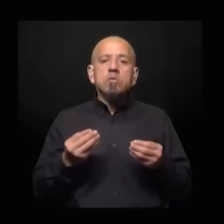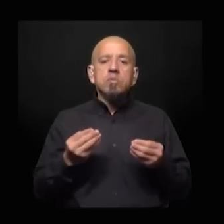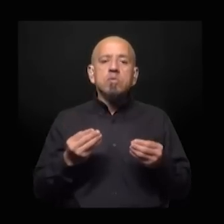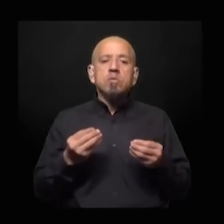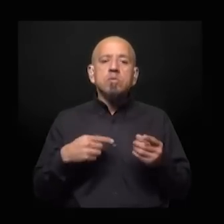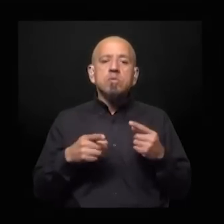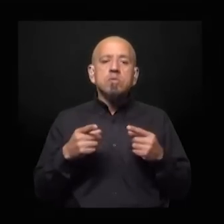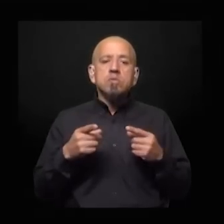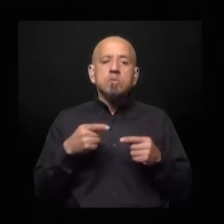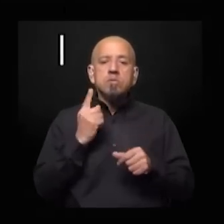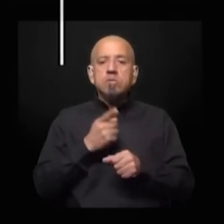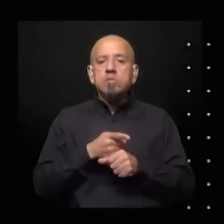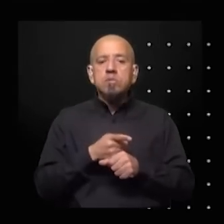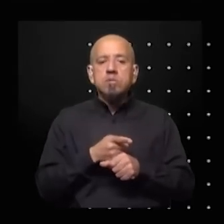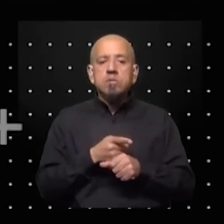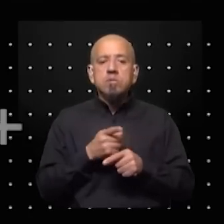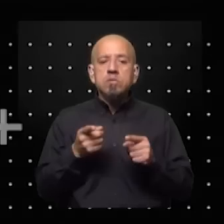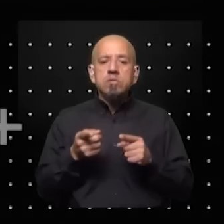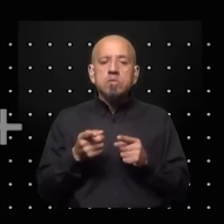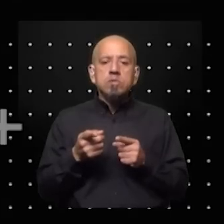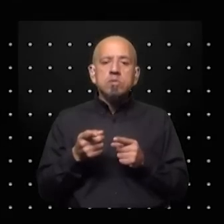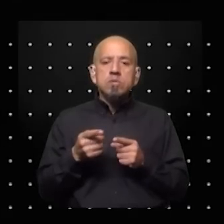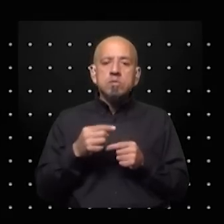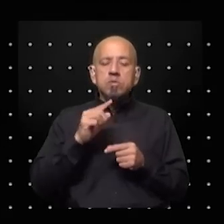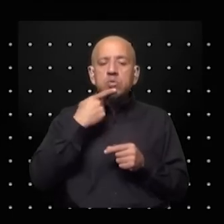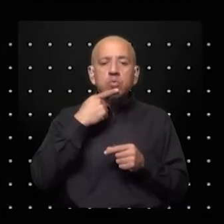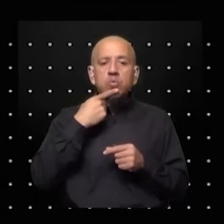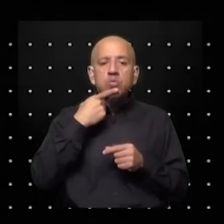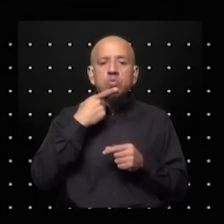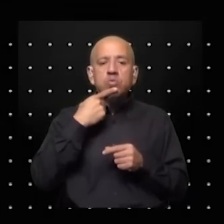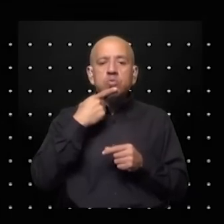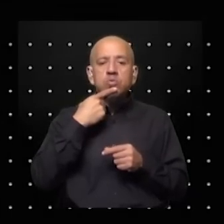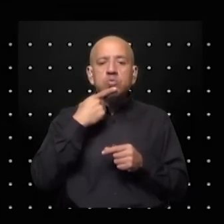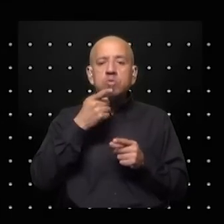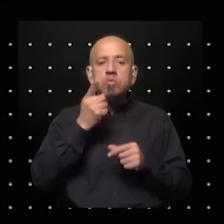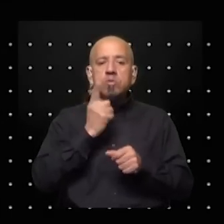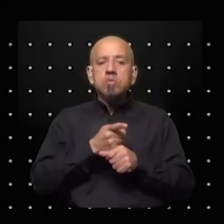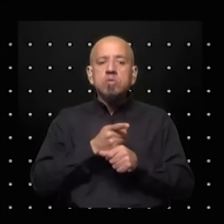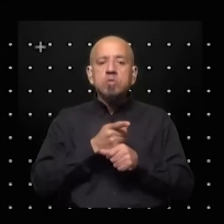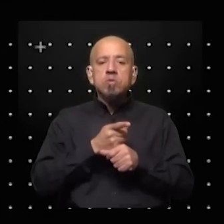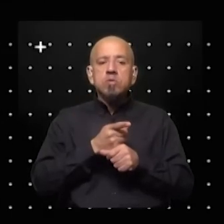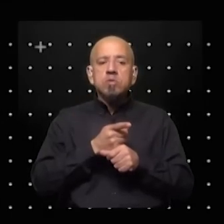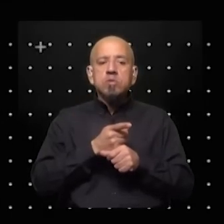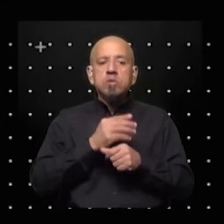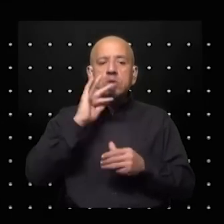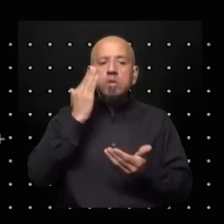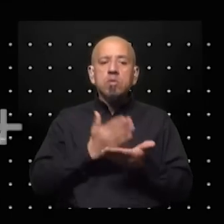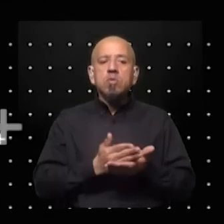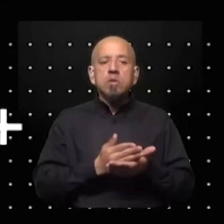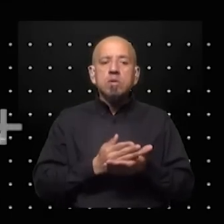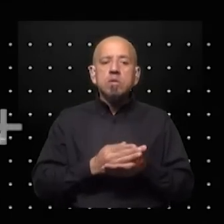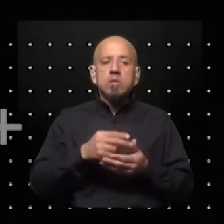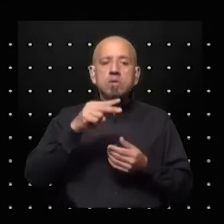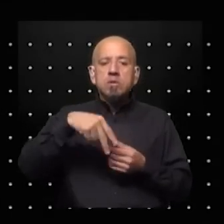condenaba el Ministerio de Asuntos Exteriores de Rusia condenaba el golpe de Estado en Níger y al mismo tiempo